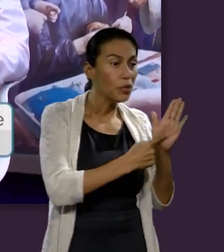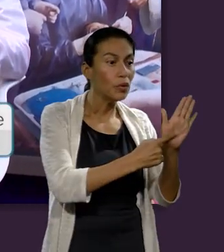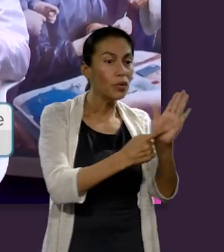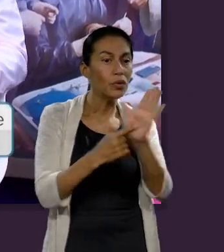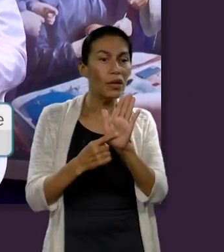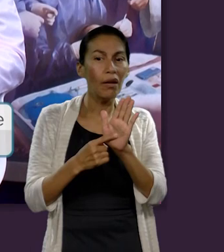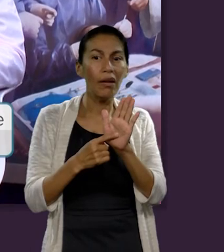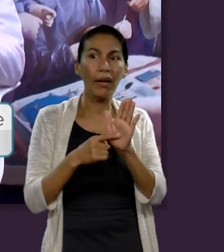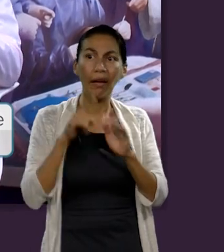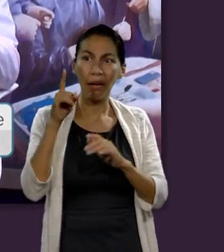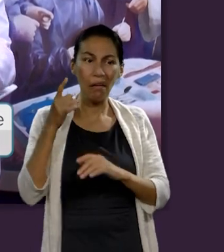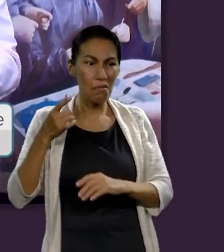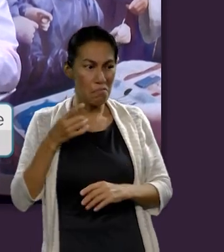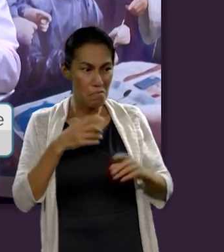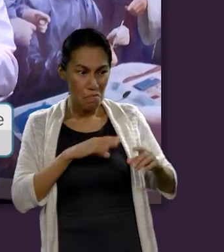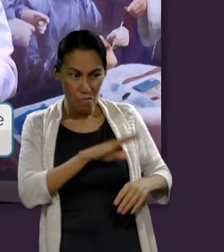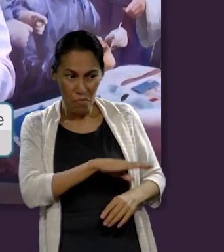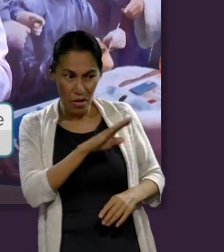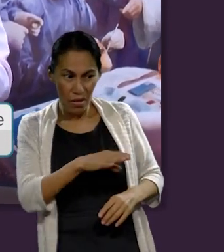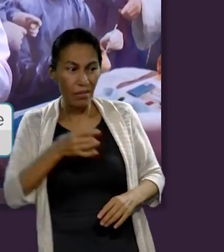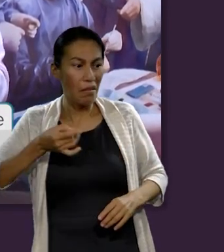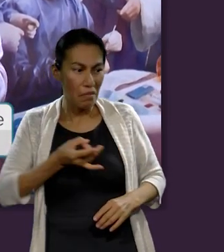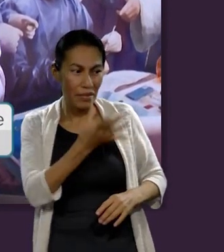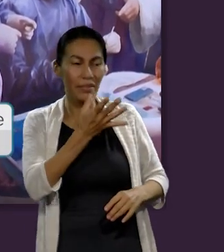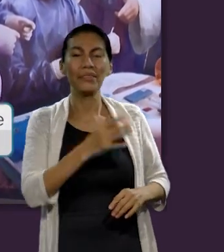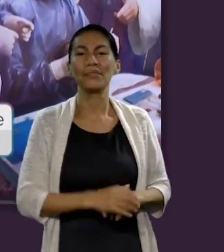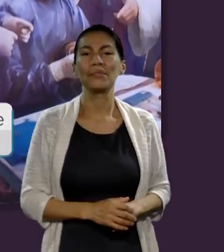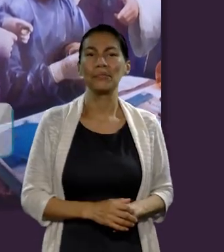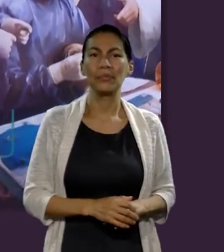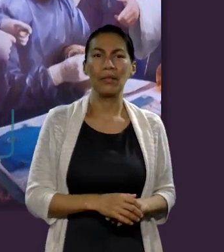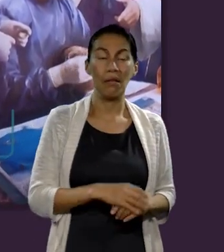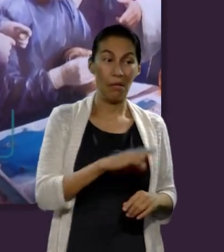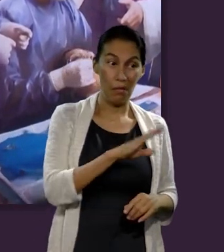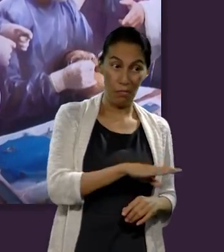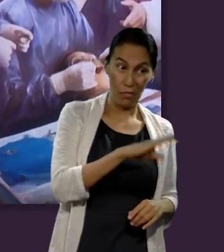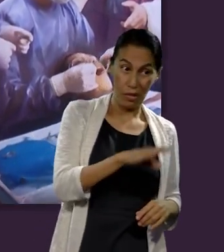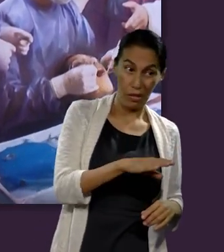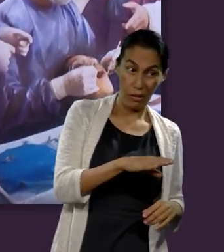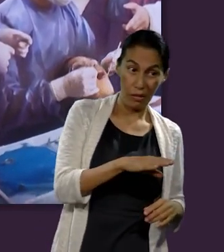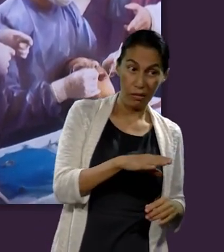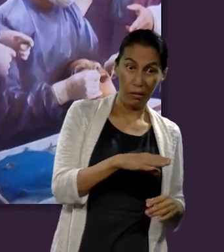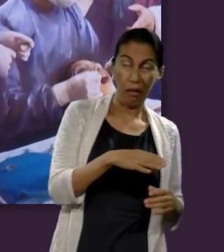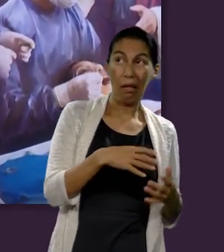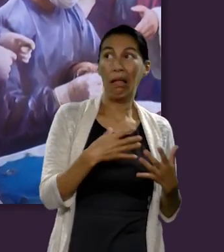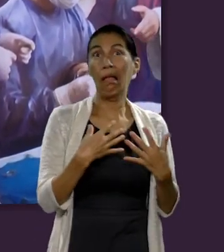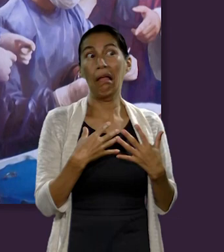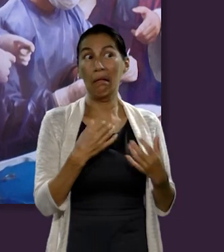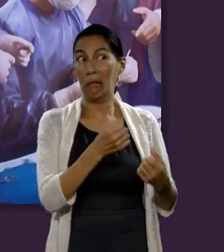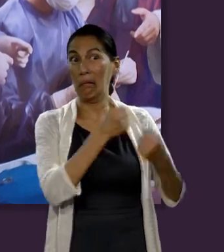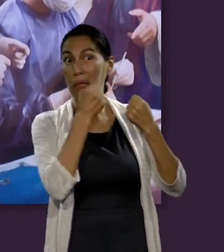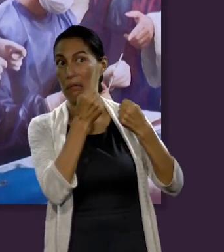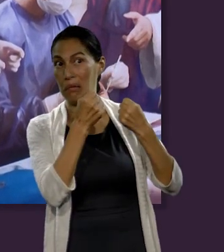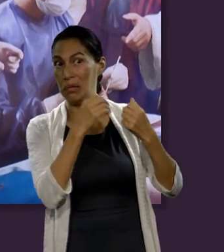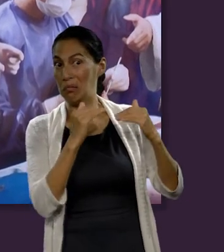que él puede vencer la muerte que la muerte no es un enemigo